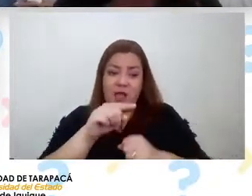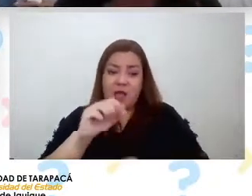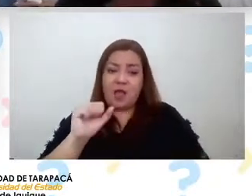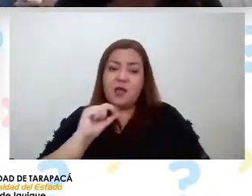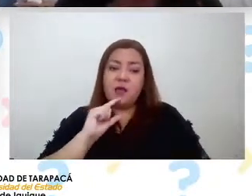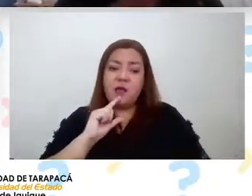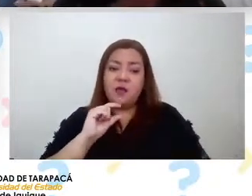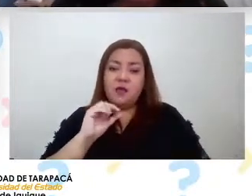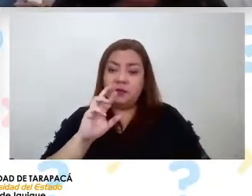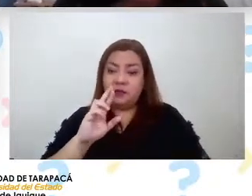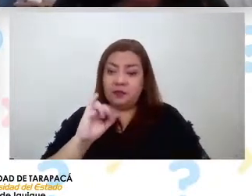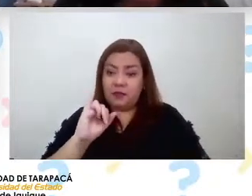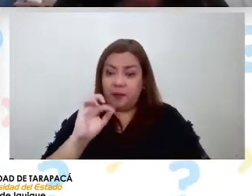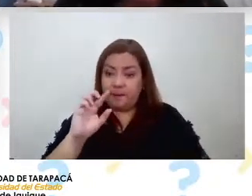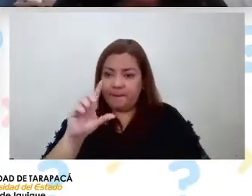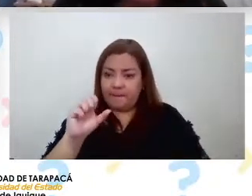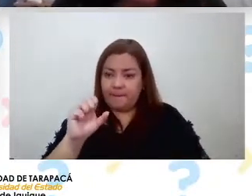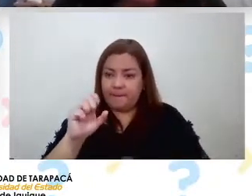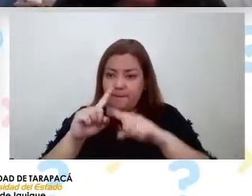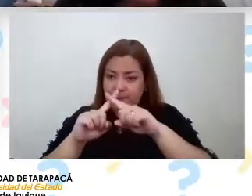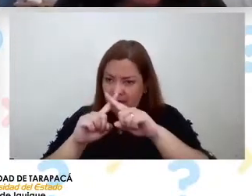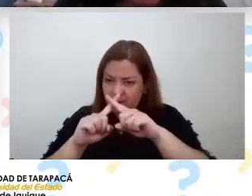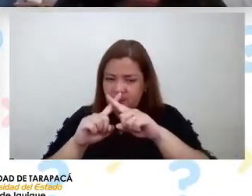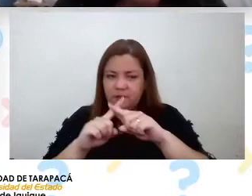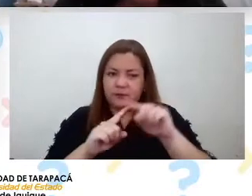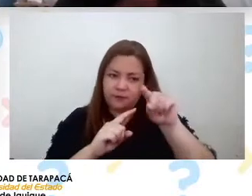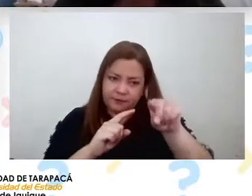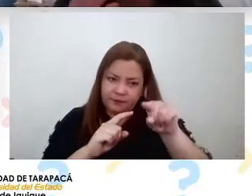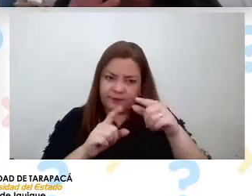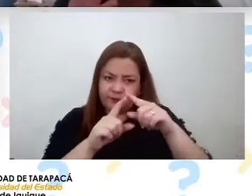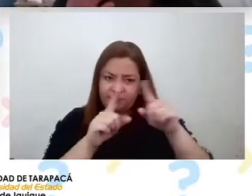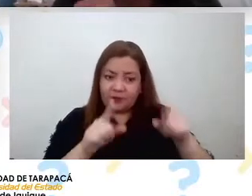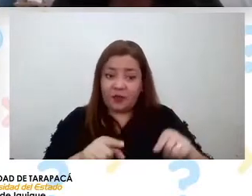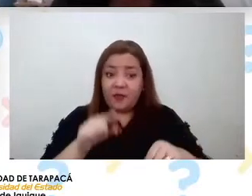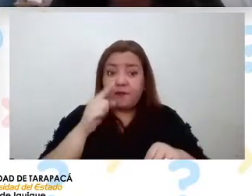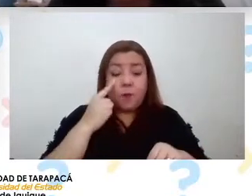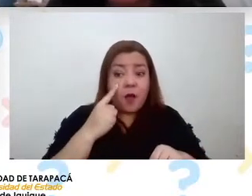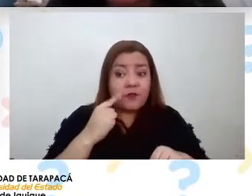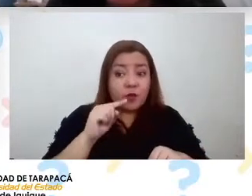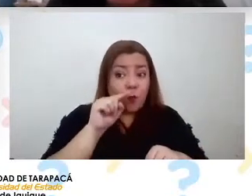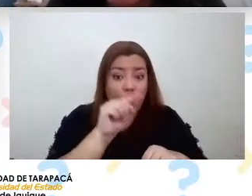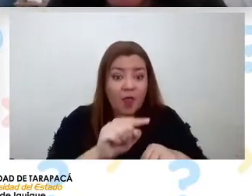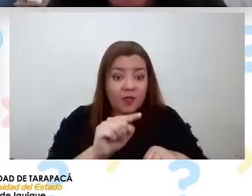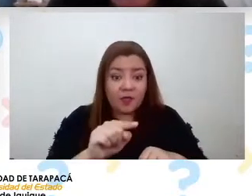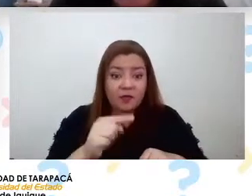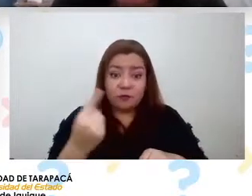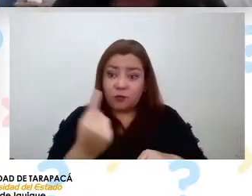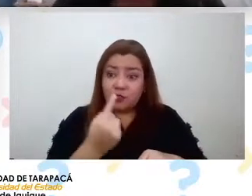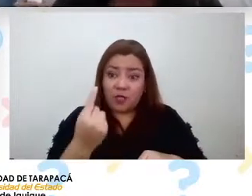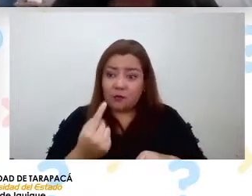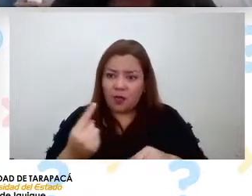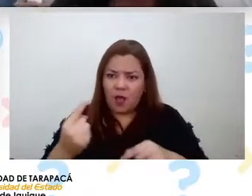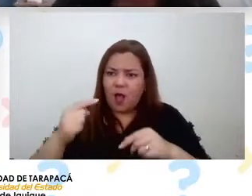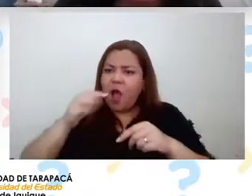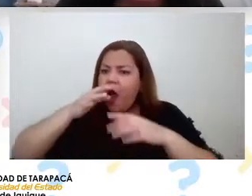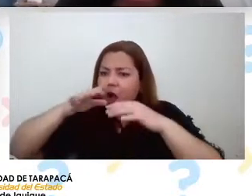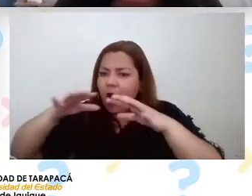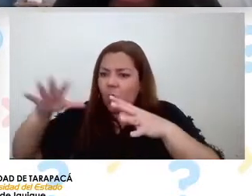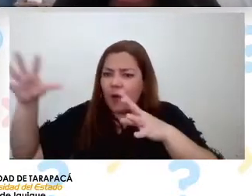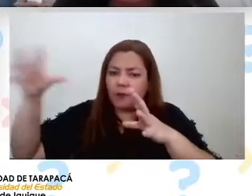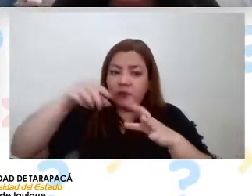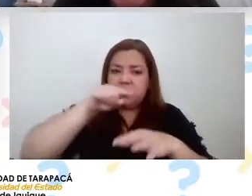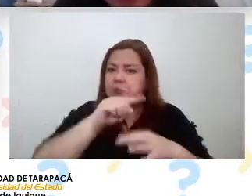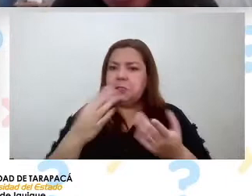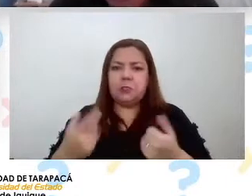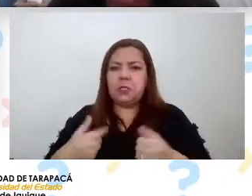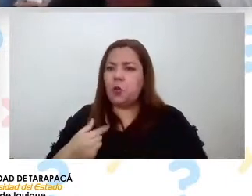acá en la estación, y vamos a ver cómo ella por sí sola captura esta agua, sin necesidad de uno tener que ir a regar esta